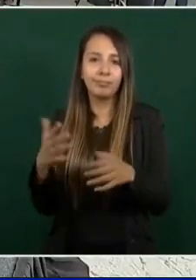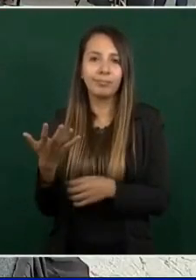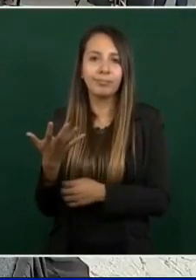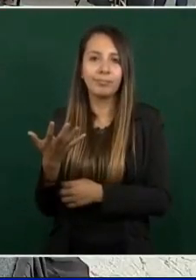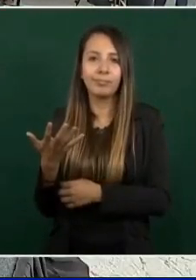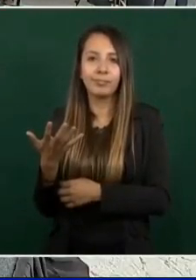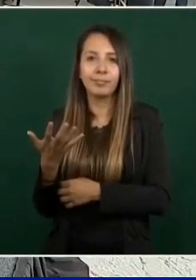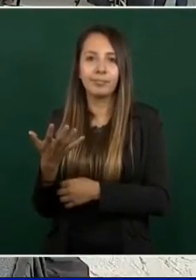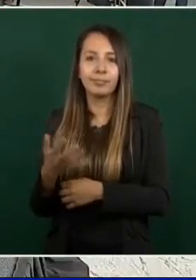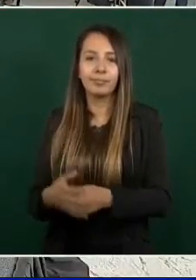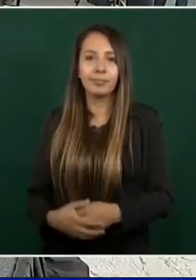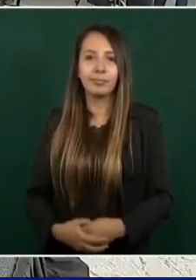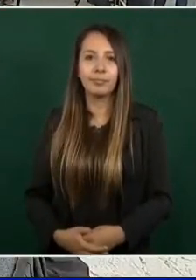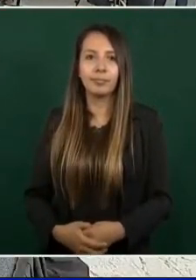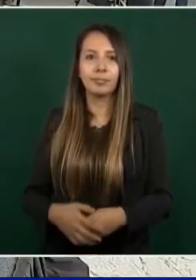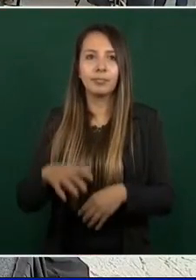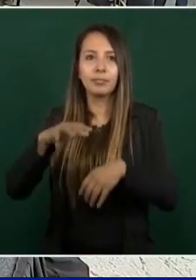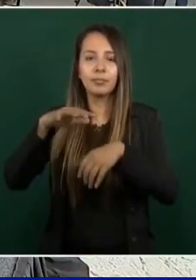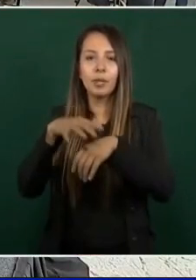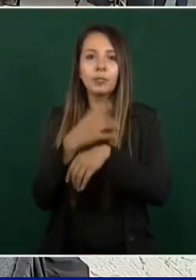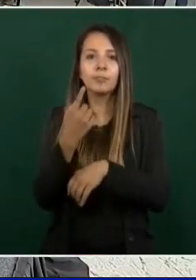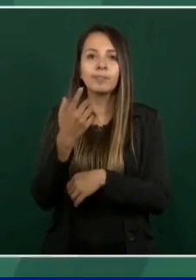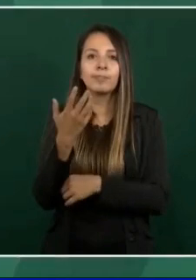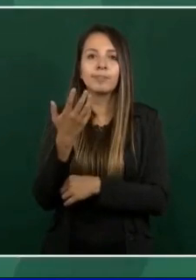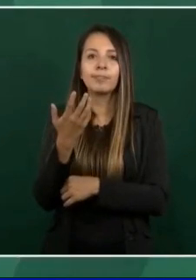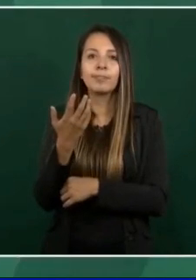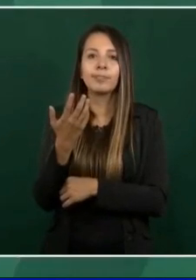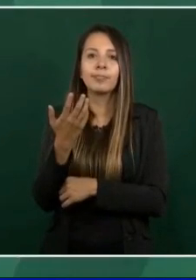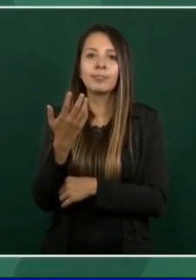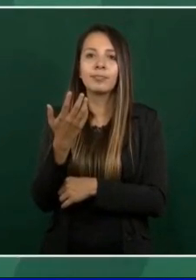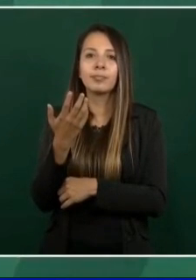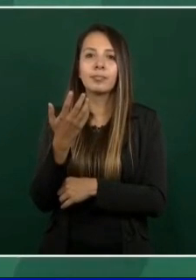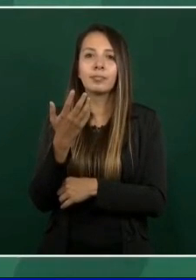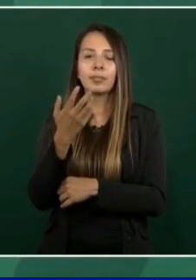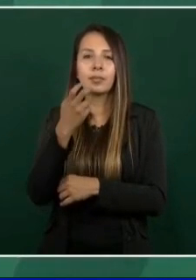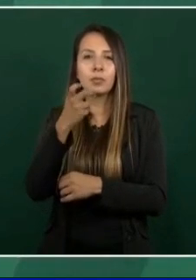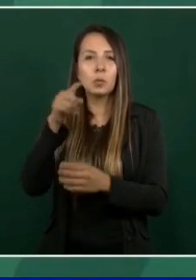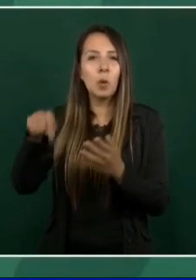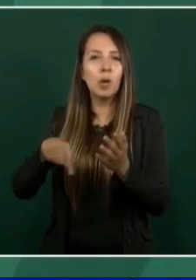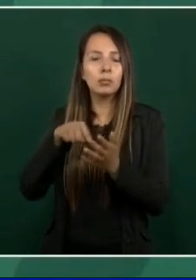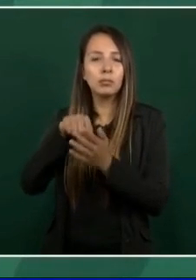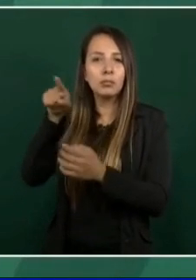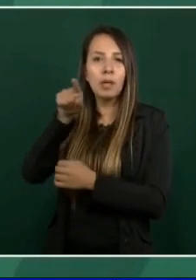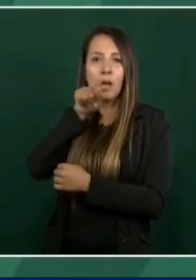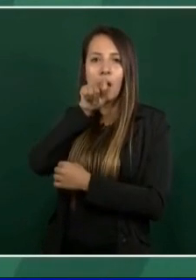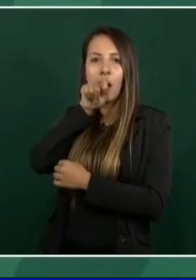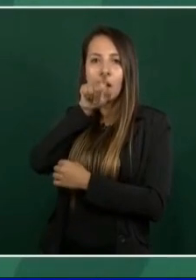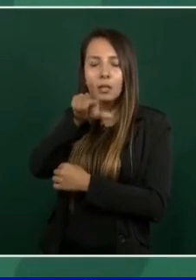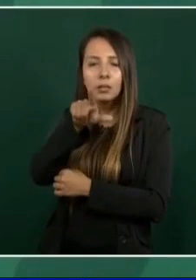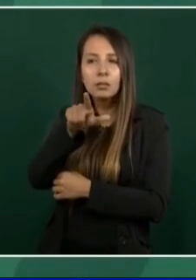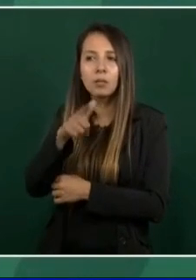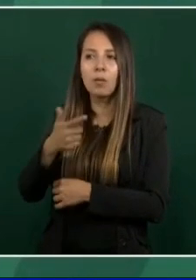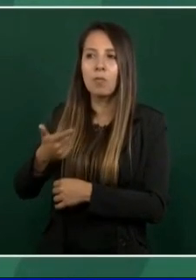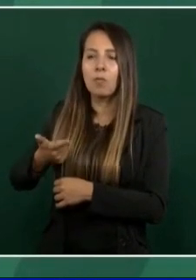Porque fue en Jalisco, en Guanajuato,